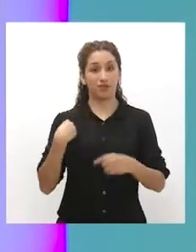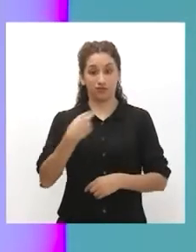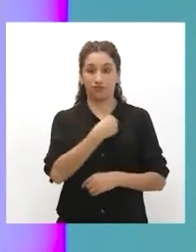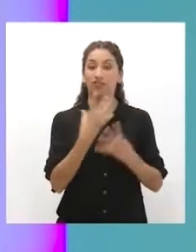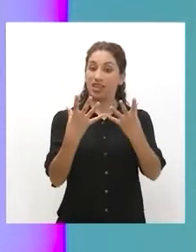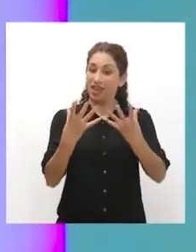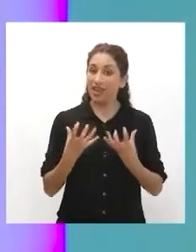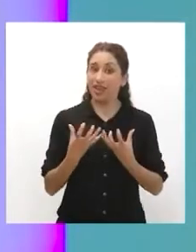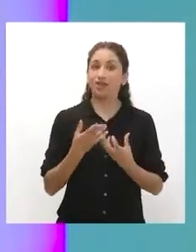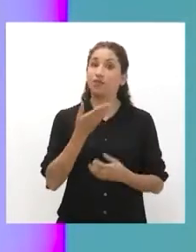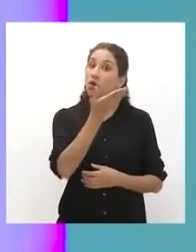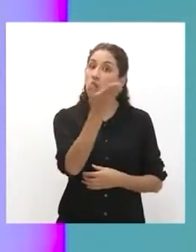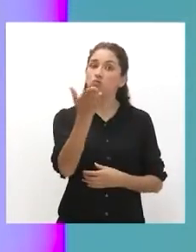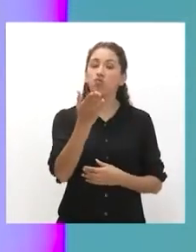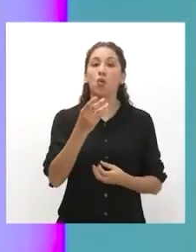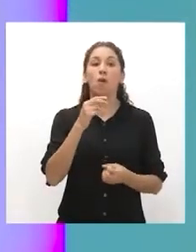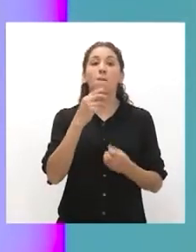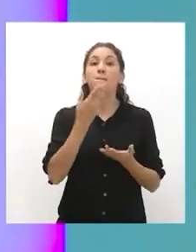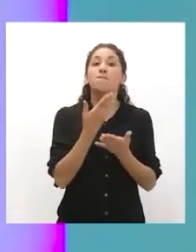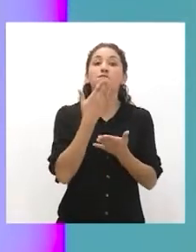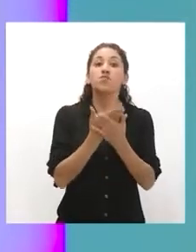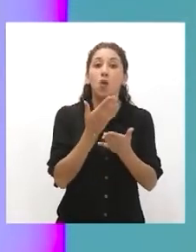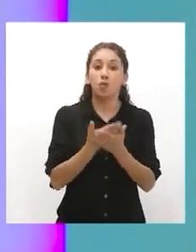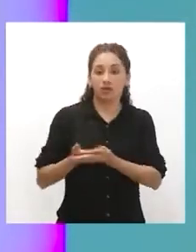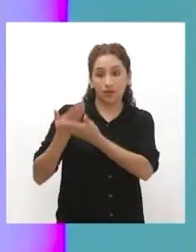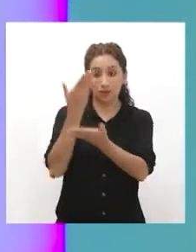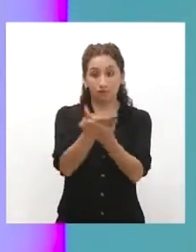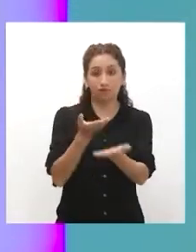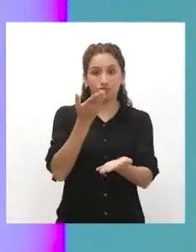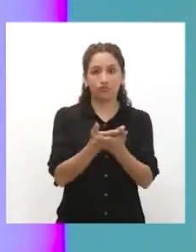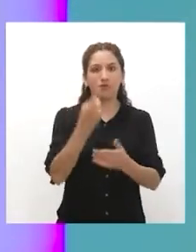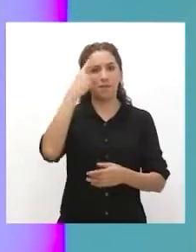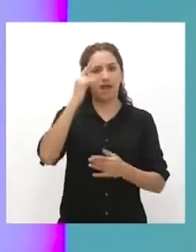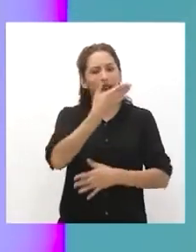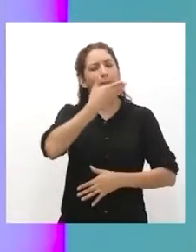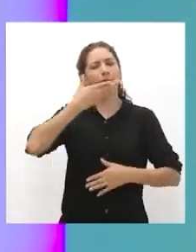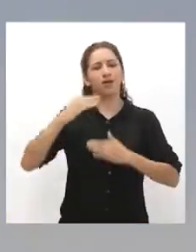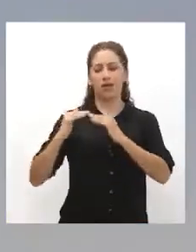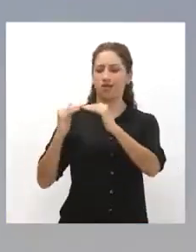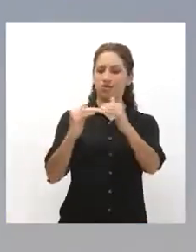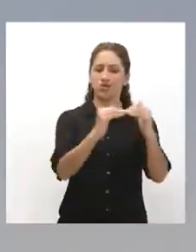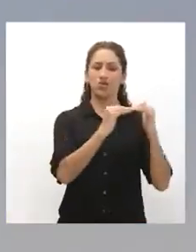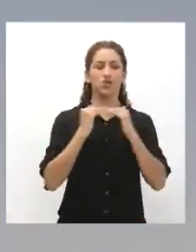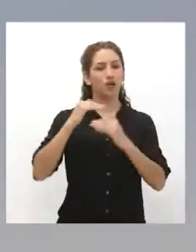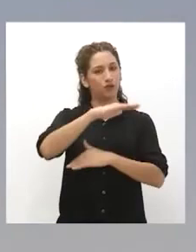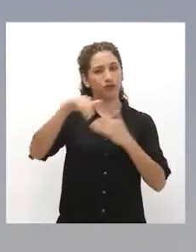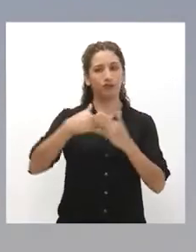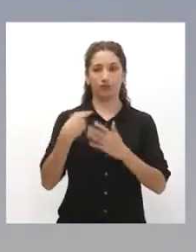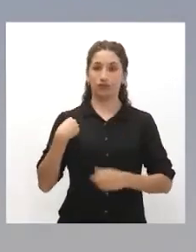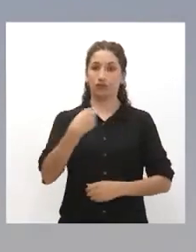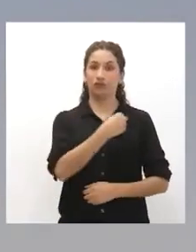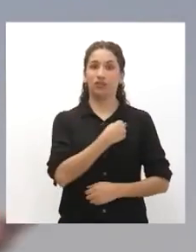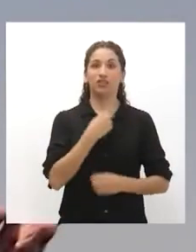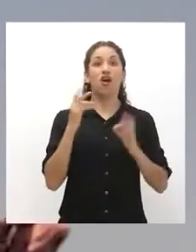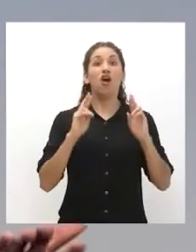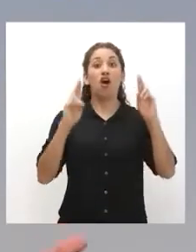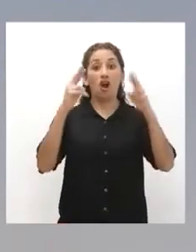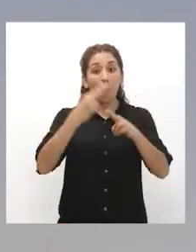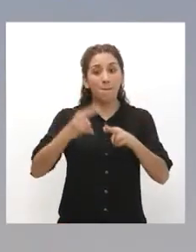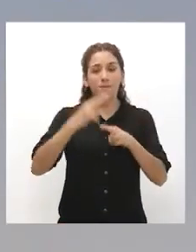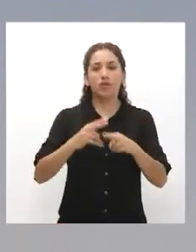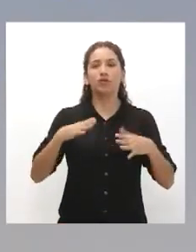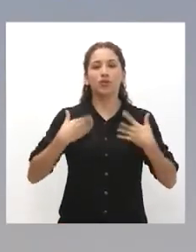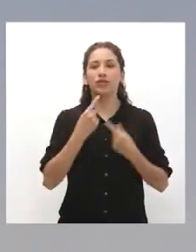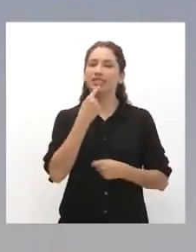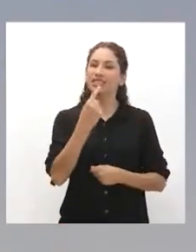queremos que ustedes sustenten sus propuestas para mejorar la convivencia entre todos nosotros. Ojalá muy pronto podamos decir que vivimos en un